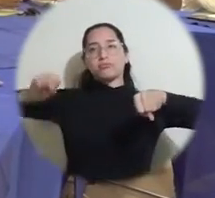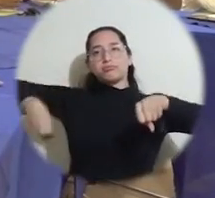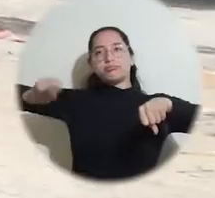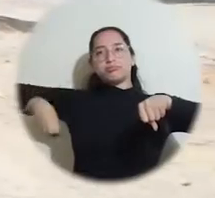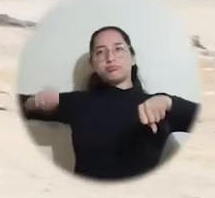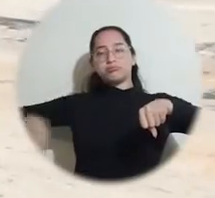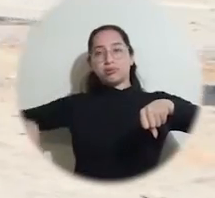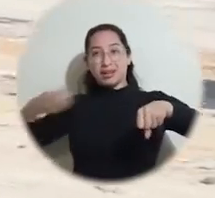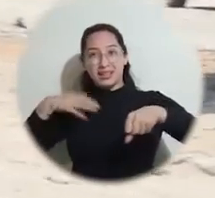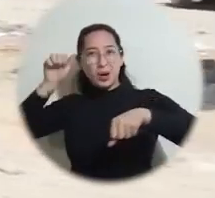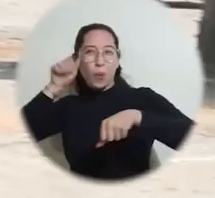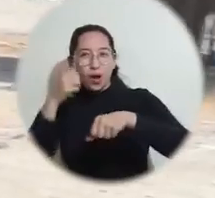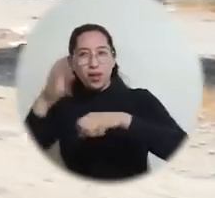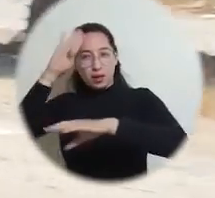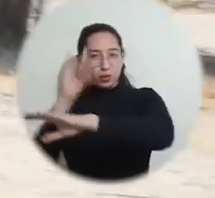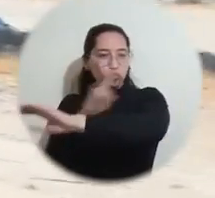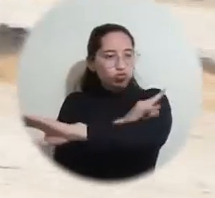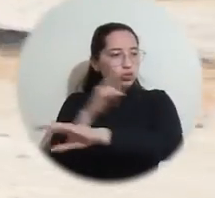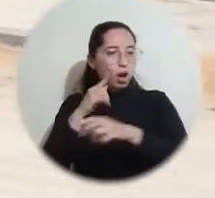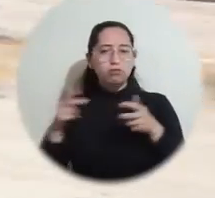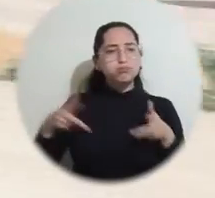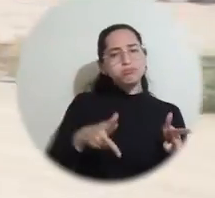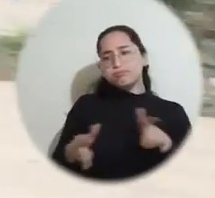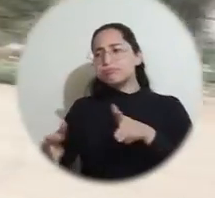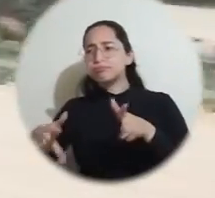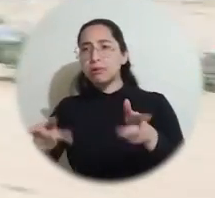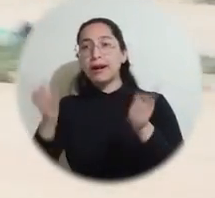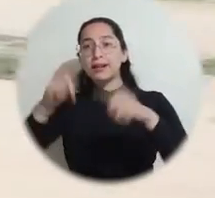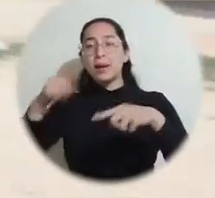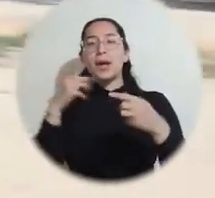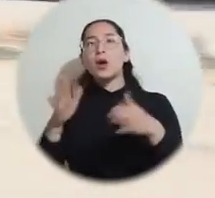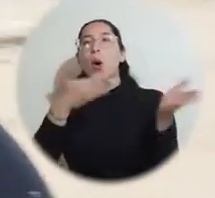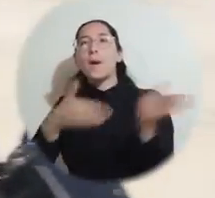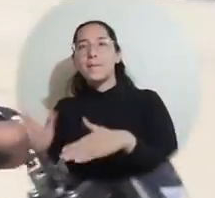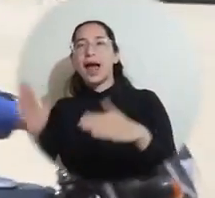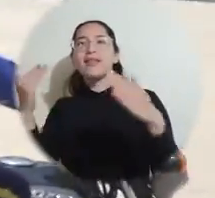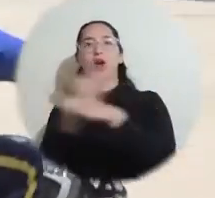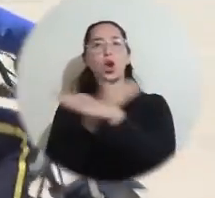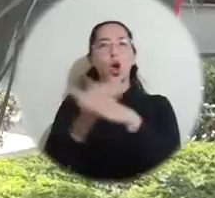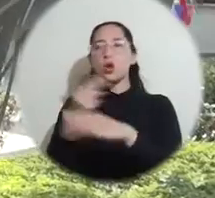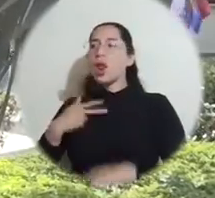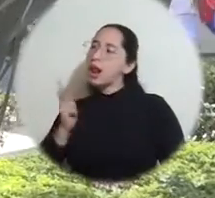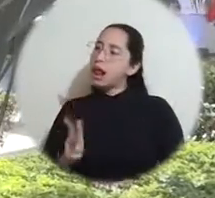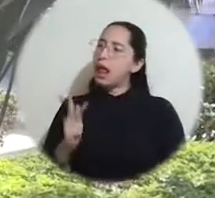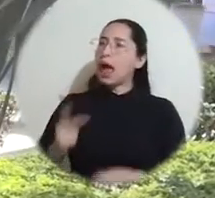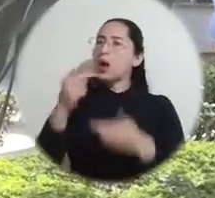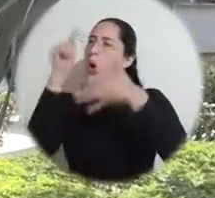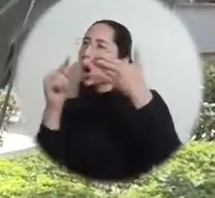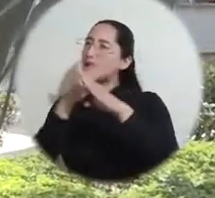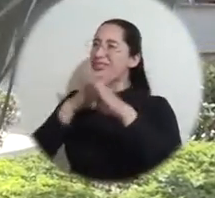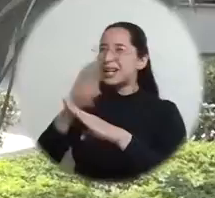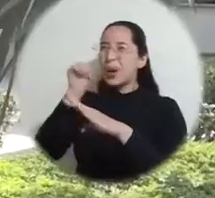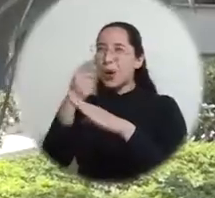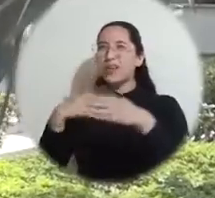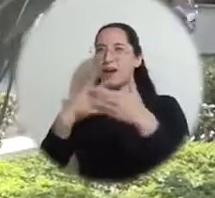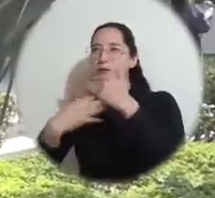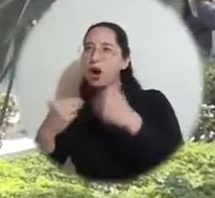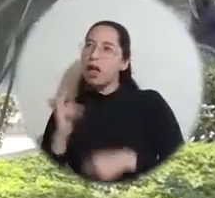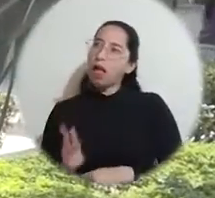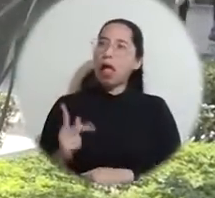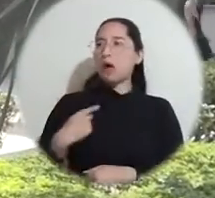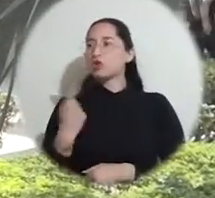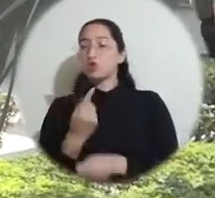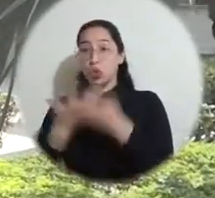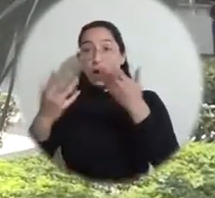con el bienestar de todos, como el refuerzo del patrullaje motorizado en la zona exterior y los barrios aledaños, el diseño de un plan de rutas